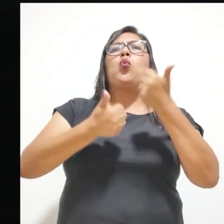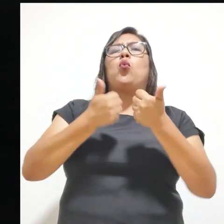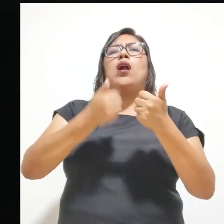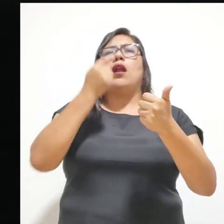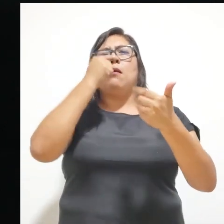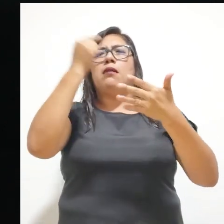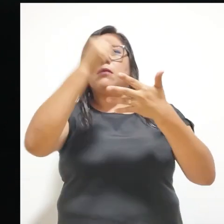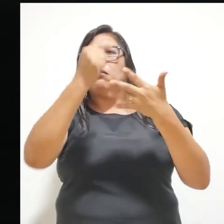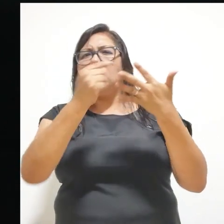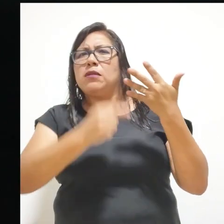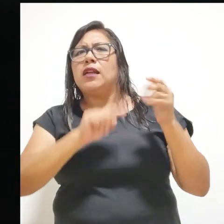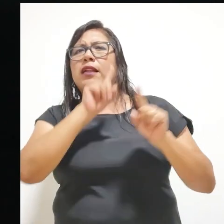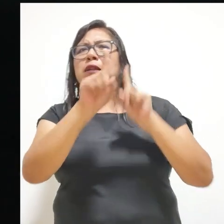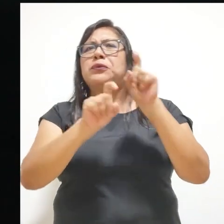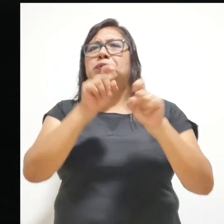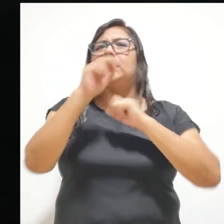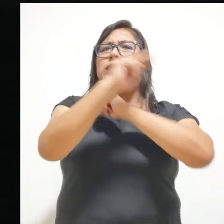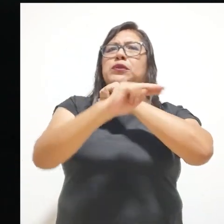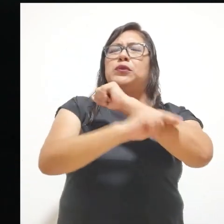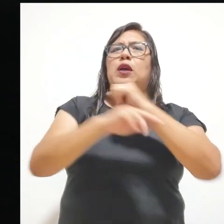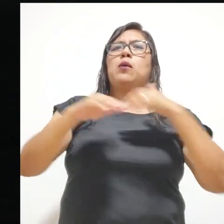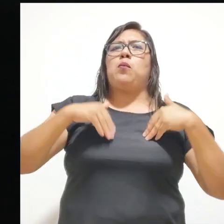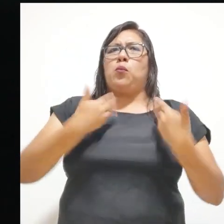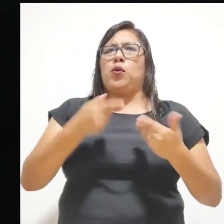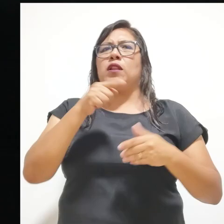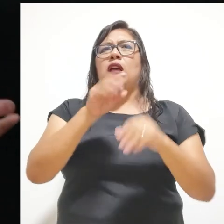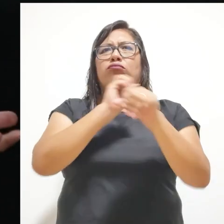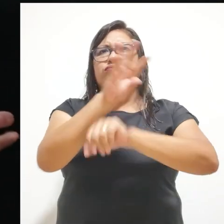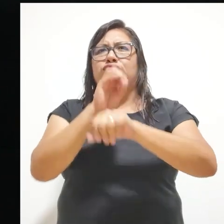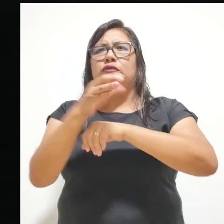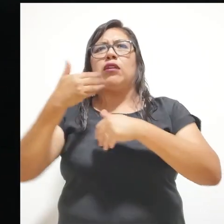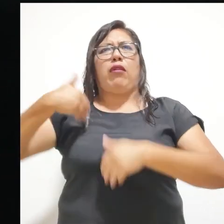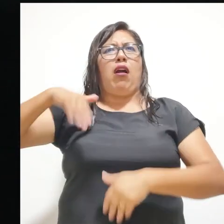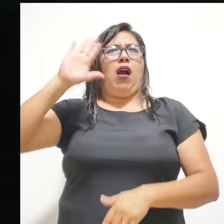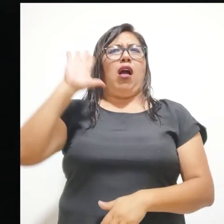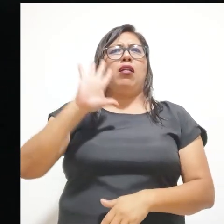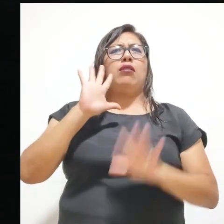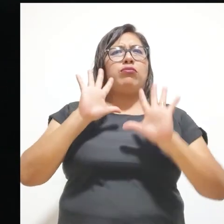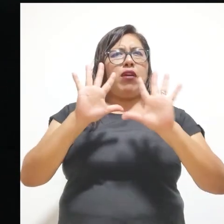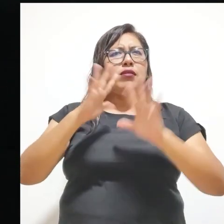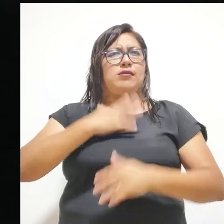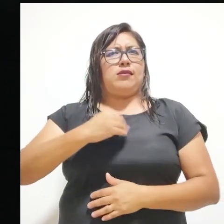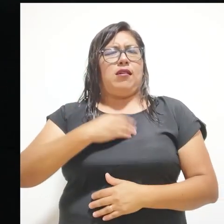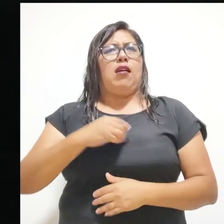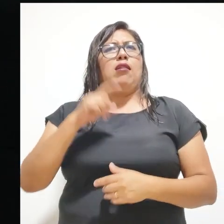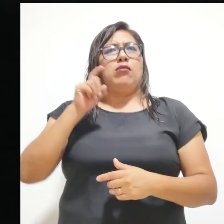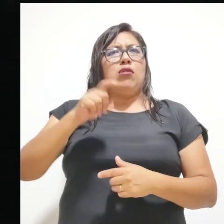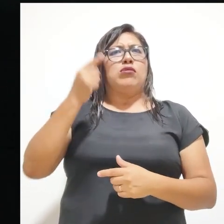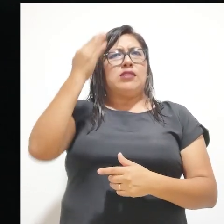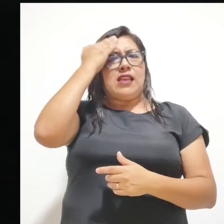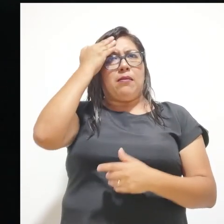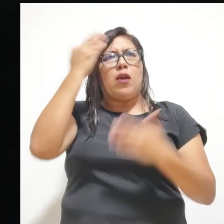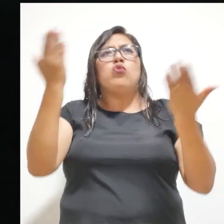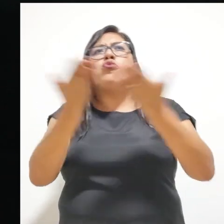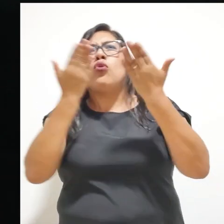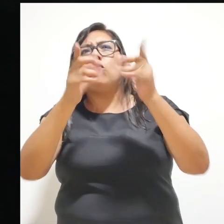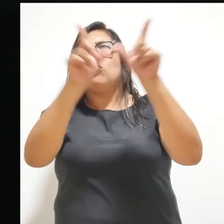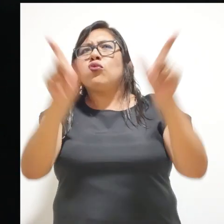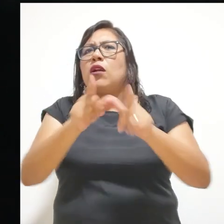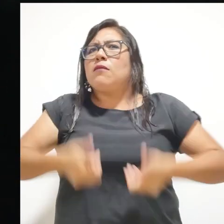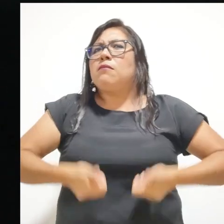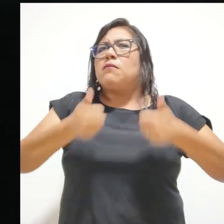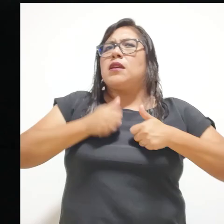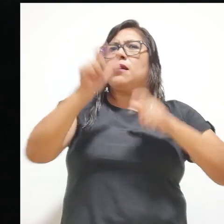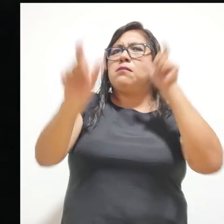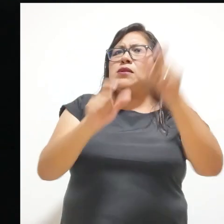la encuesta nacional de discapacidad se actualice, se haga, ya van más de 10 años, porque tenemos que saber dónde y cómo están estas personas con